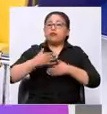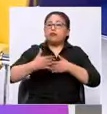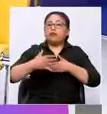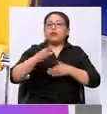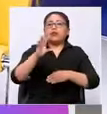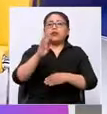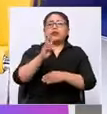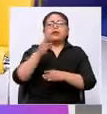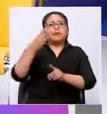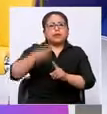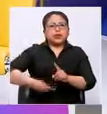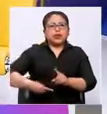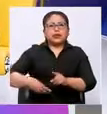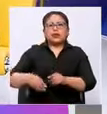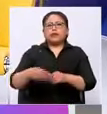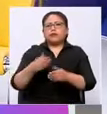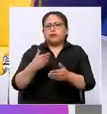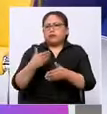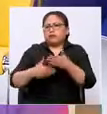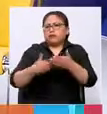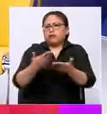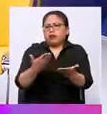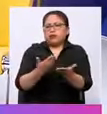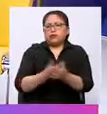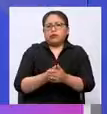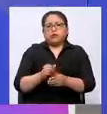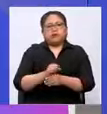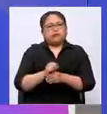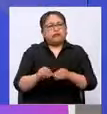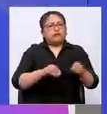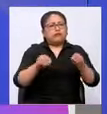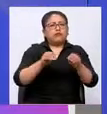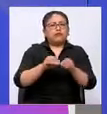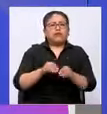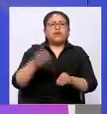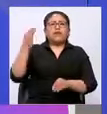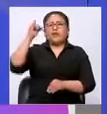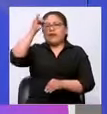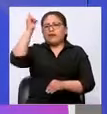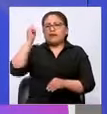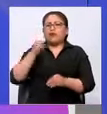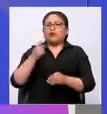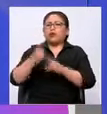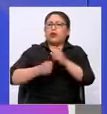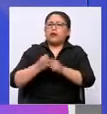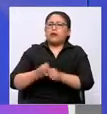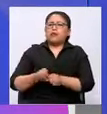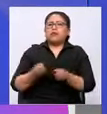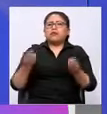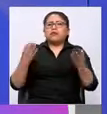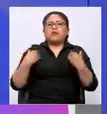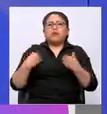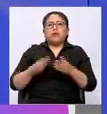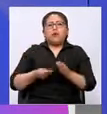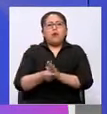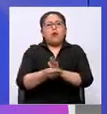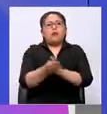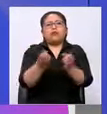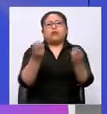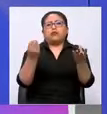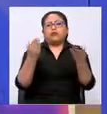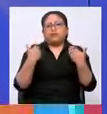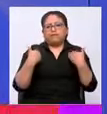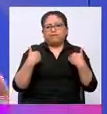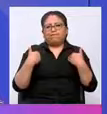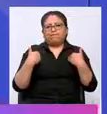observando muchos casos de corrupción en menos de un año que ha tenido el gobierno de facto en nuestro país. Estamos apenas calando la punta de este ovillo